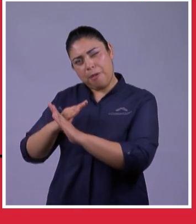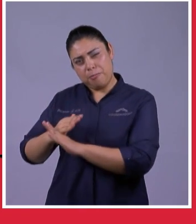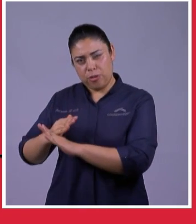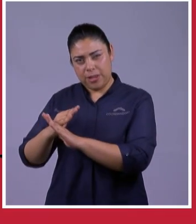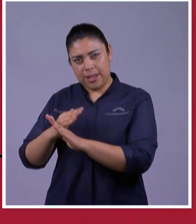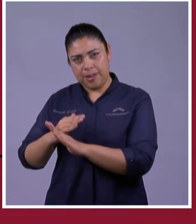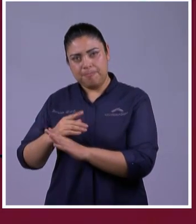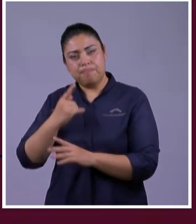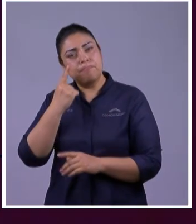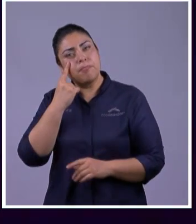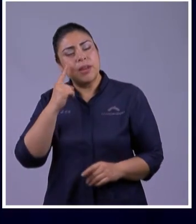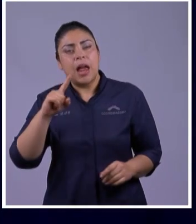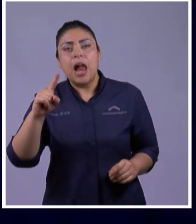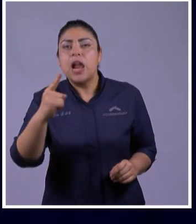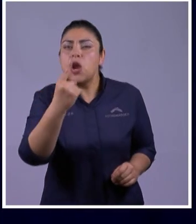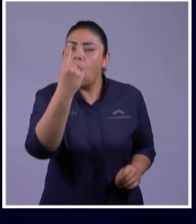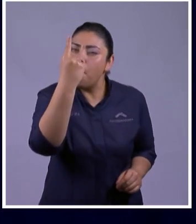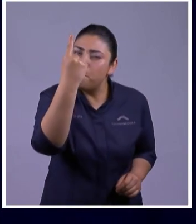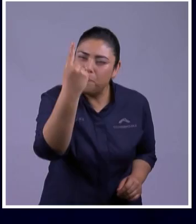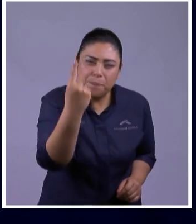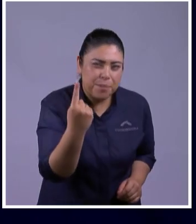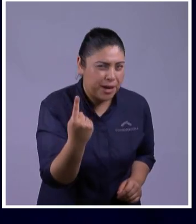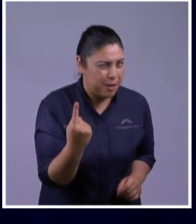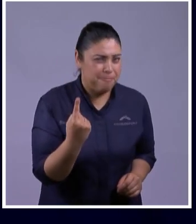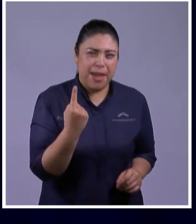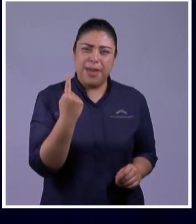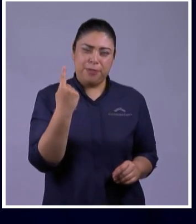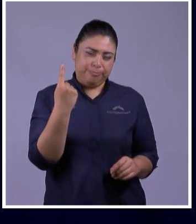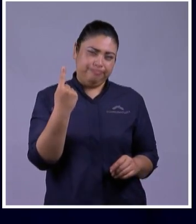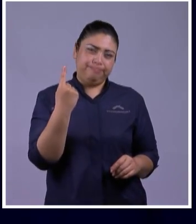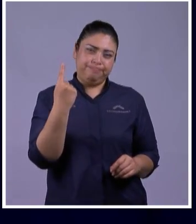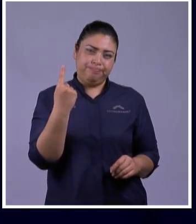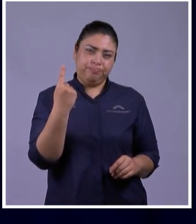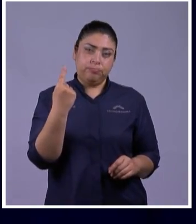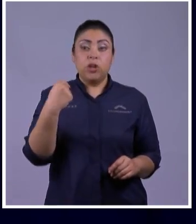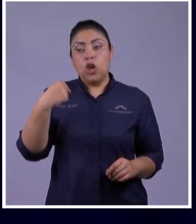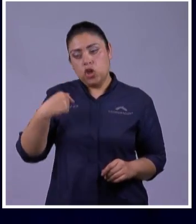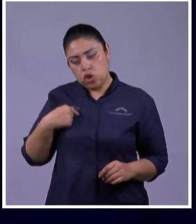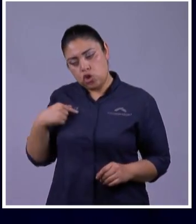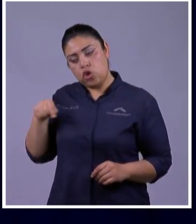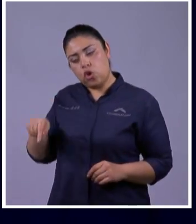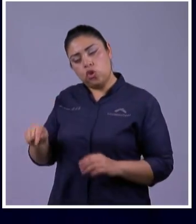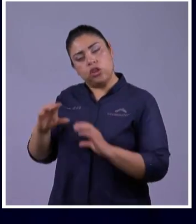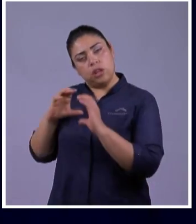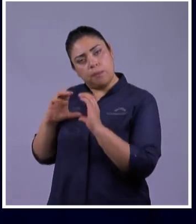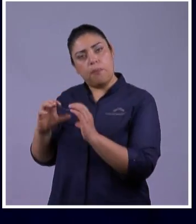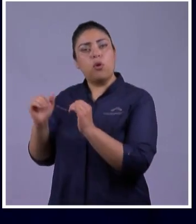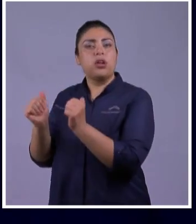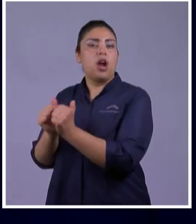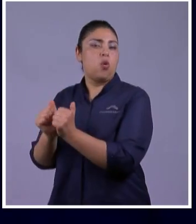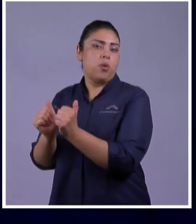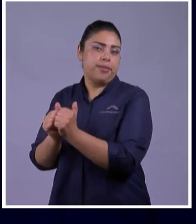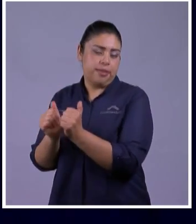Quiero dejarte Claro prácticamente Lo que le dice A Josué Que no te voy A dejar Ni te voy A desamparar Pero porque Podría